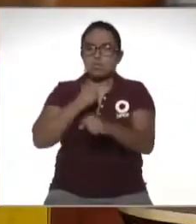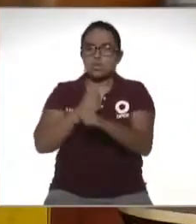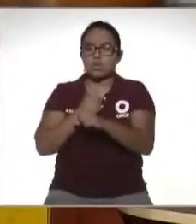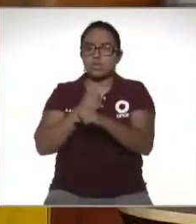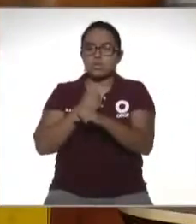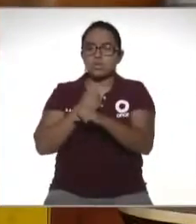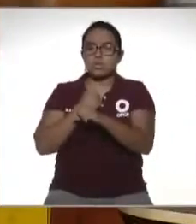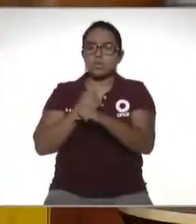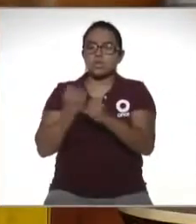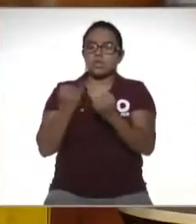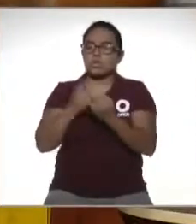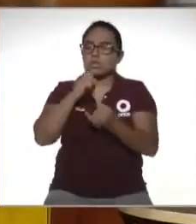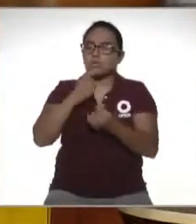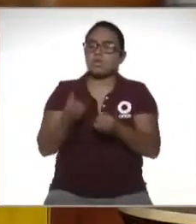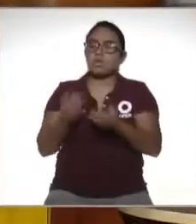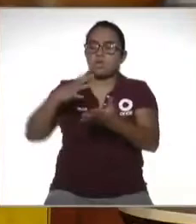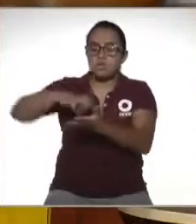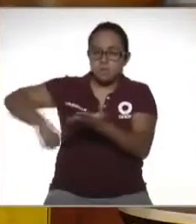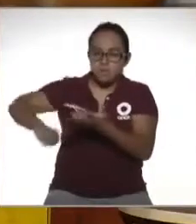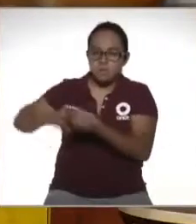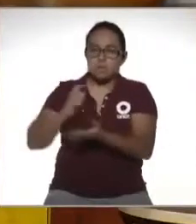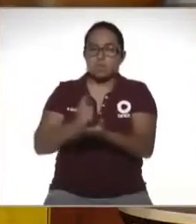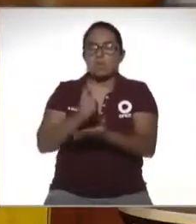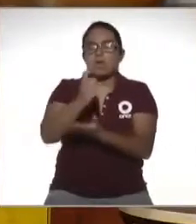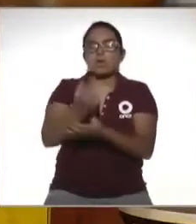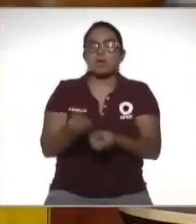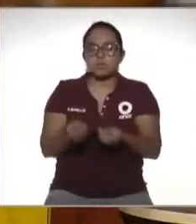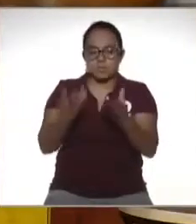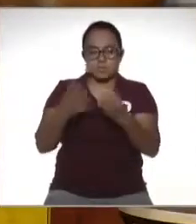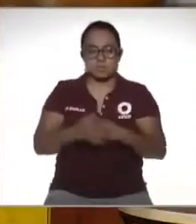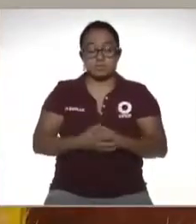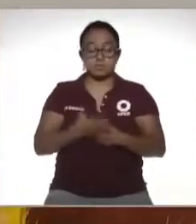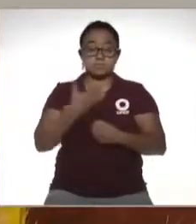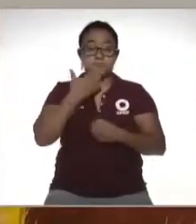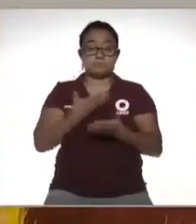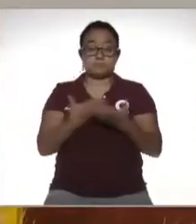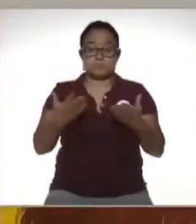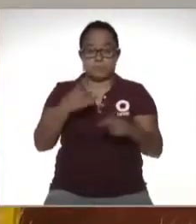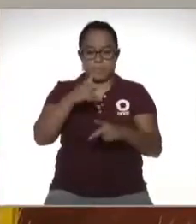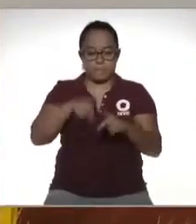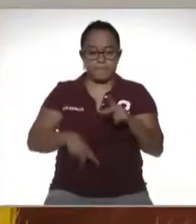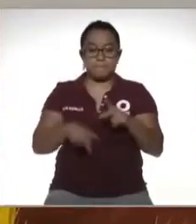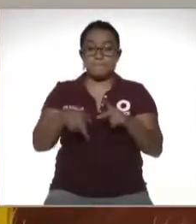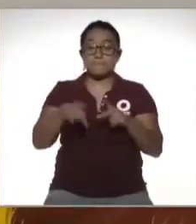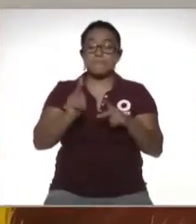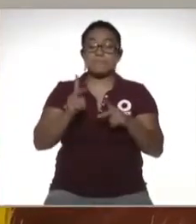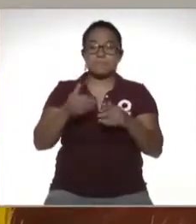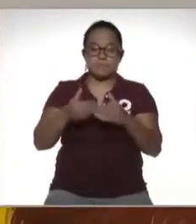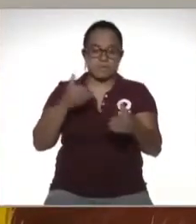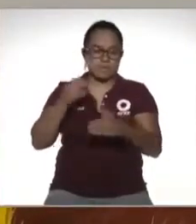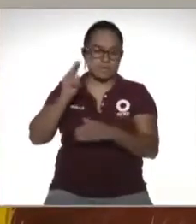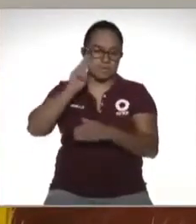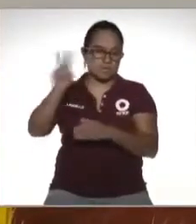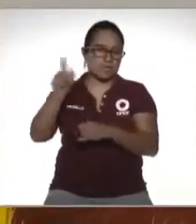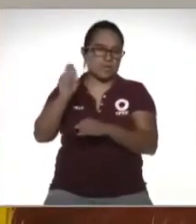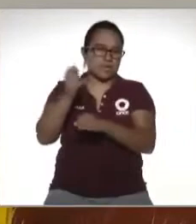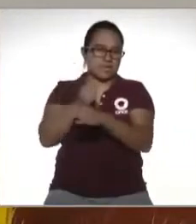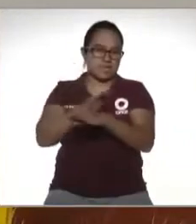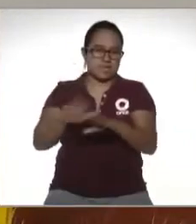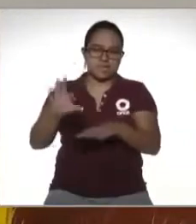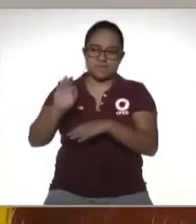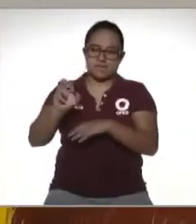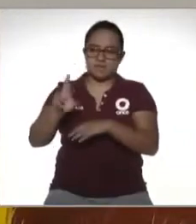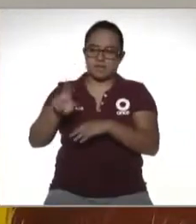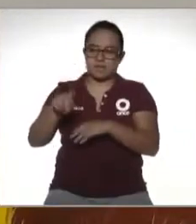acreditan todas las retenciones y todos los pagos proyecciones que se hicieron muy bien vamos a ir a una breve pausa pero no sin antes ver esta información que nos tiene